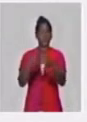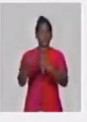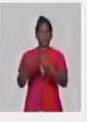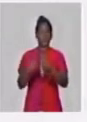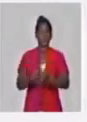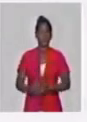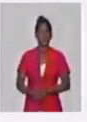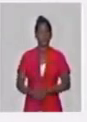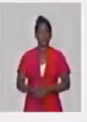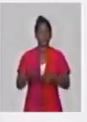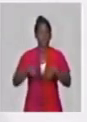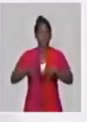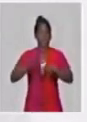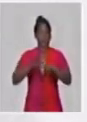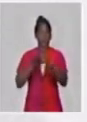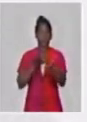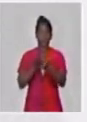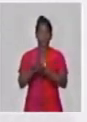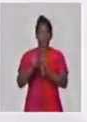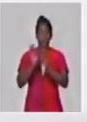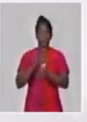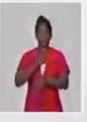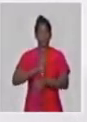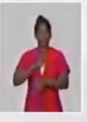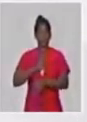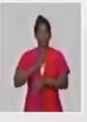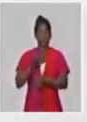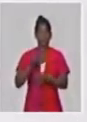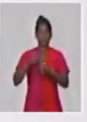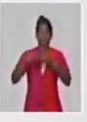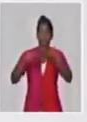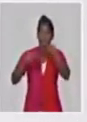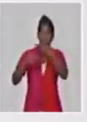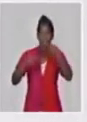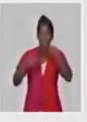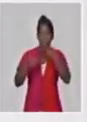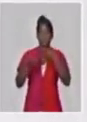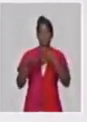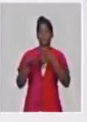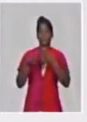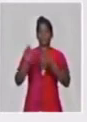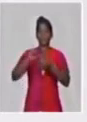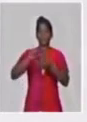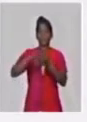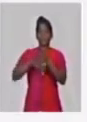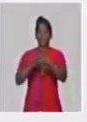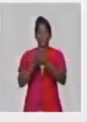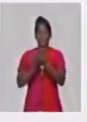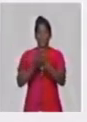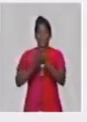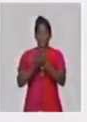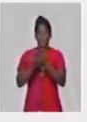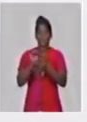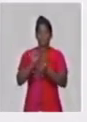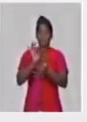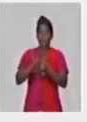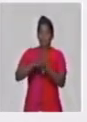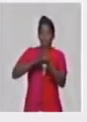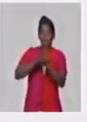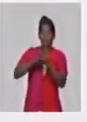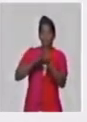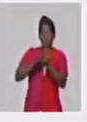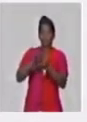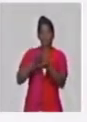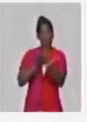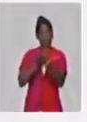distribuyendo el aseo por composición de núcleos, la crema dental bimensual y el detergente de manera trimestral. Y los productos que por su nivel de